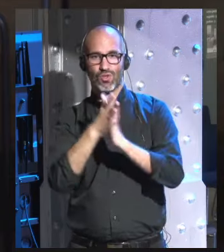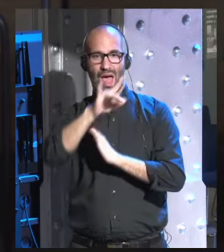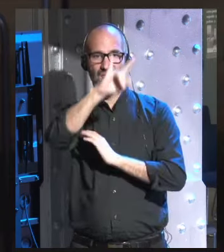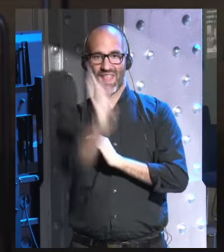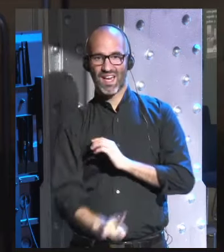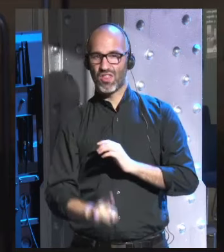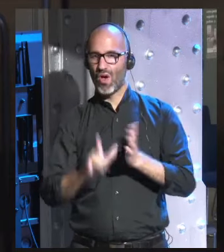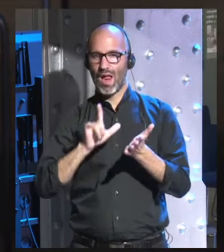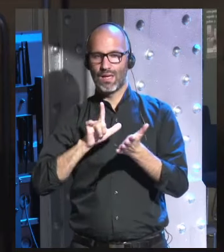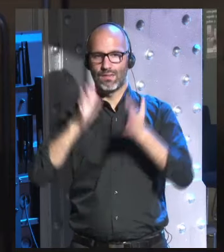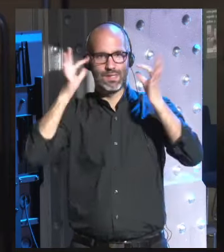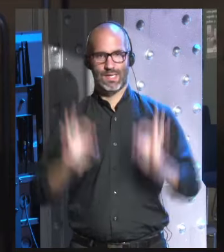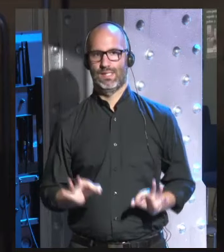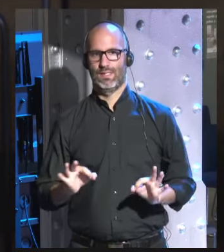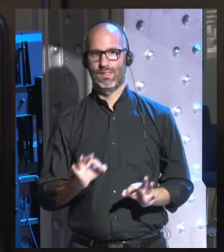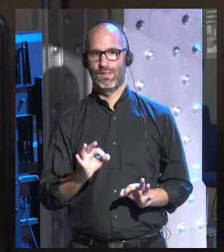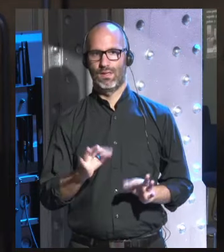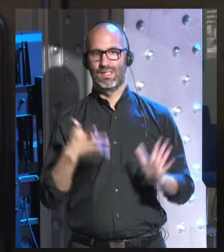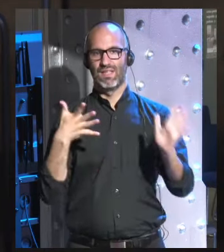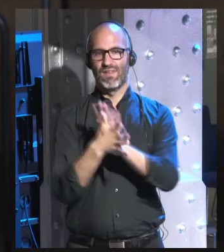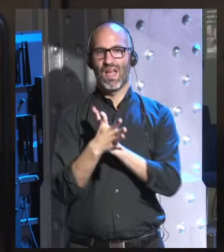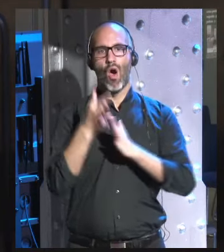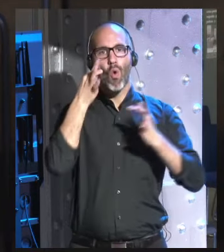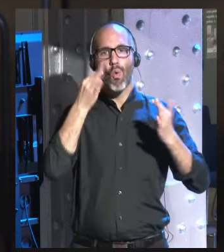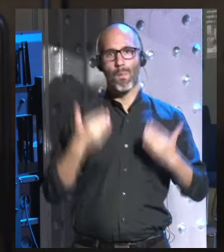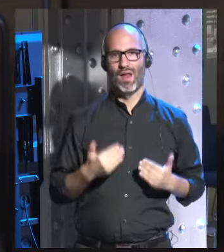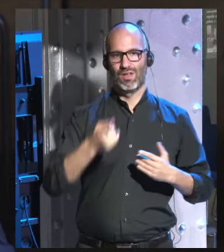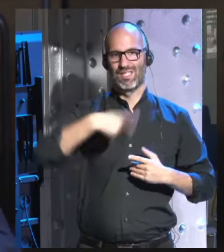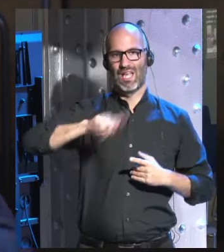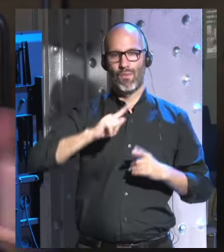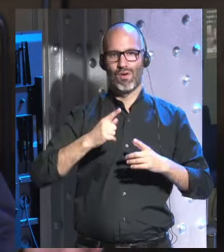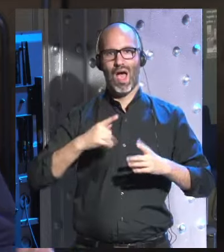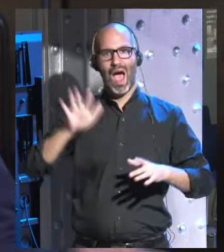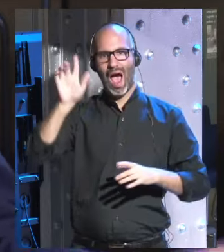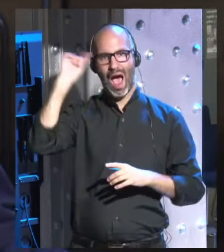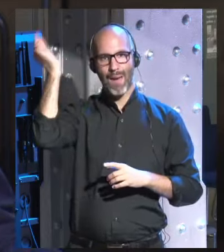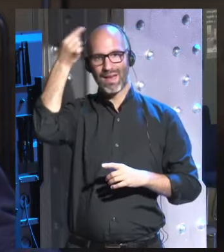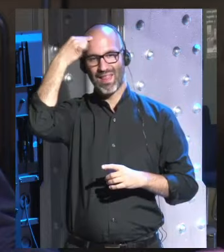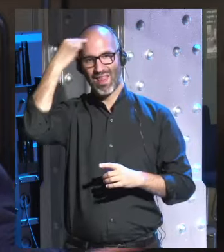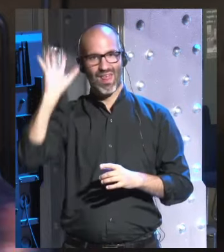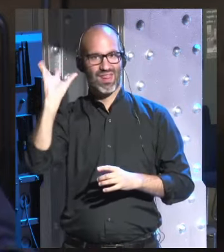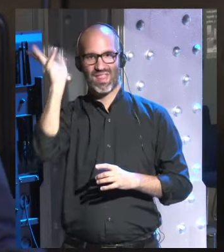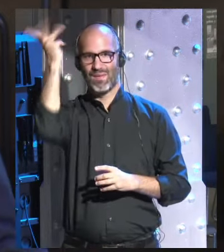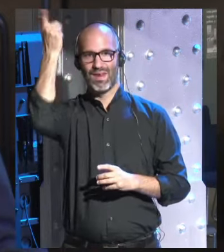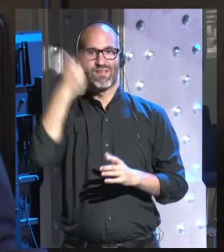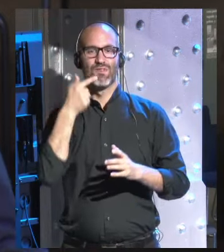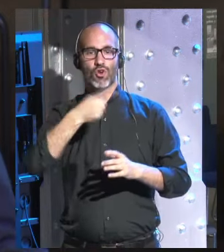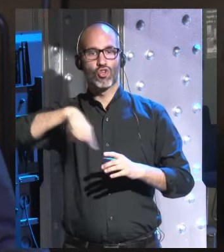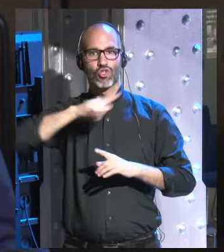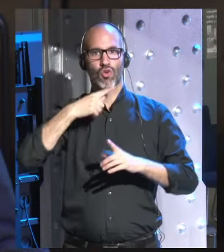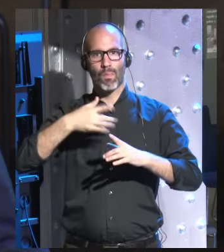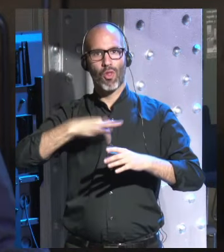literal que los humanos están adquiriendo habilidades divinas especialmente la habilidad de crear la vida